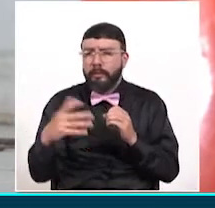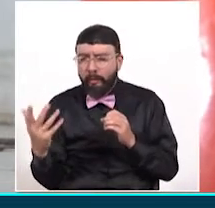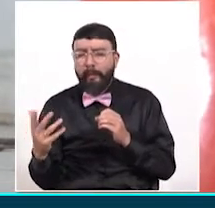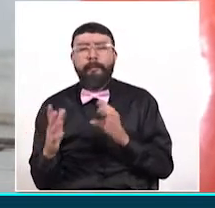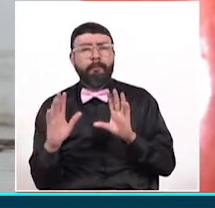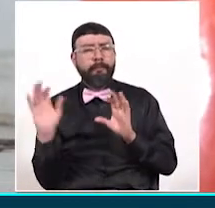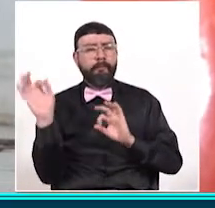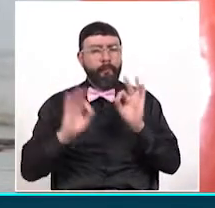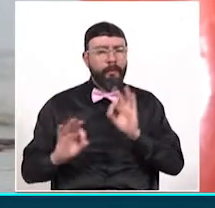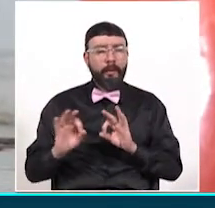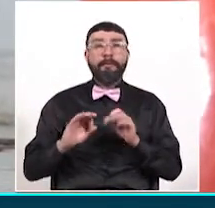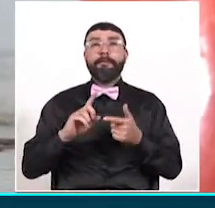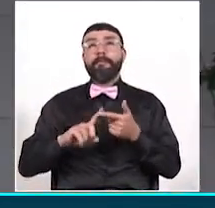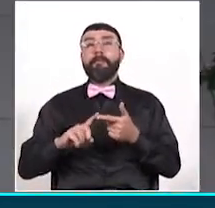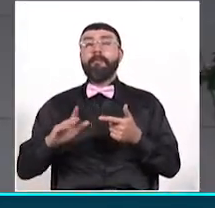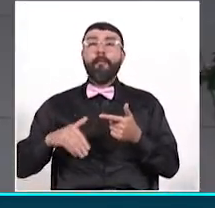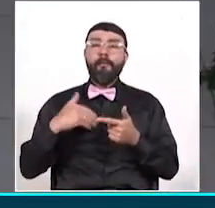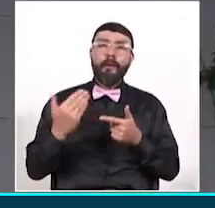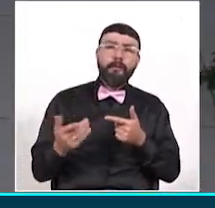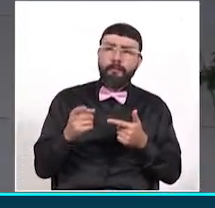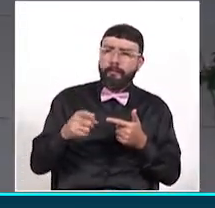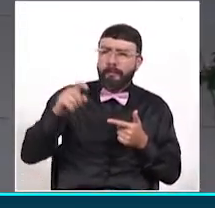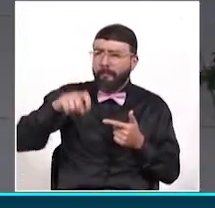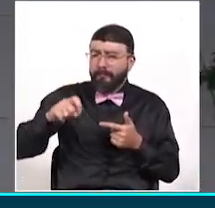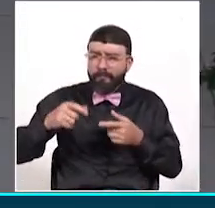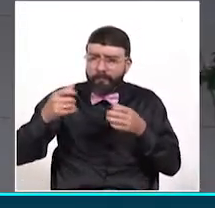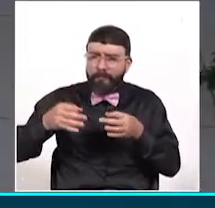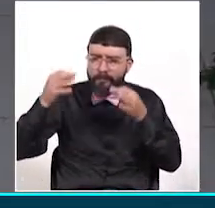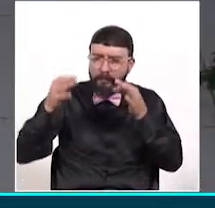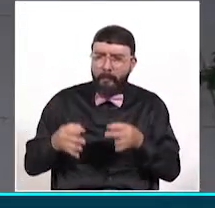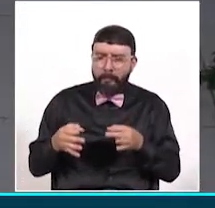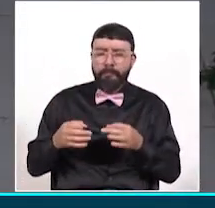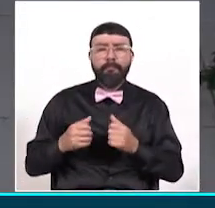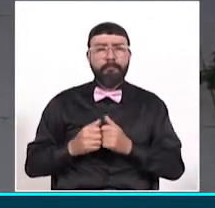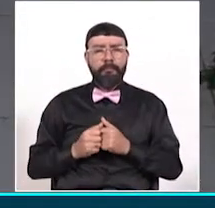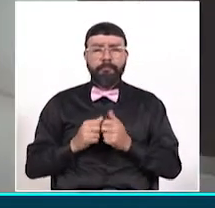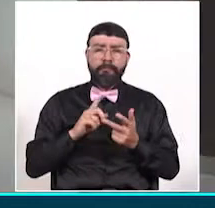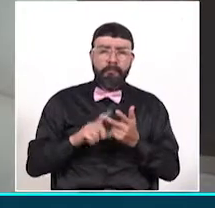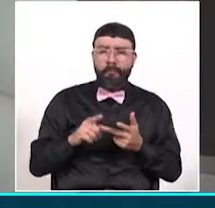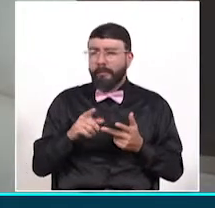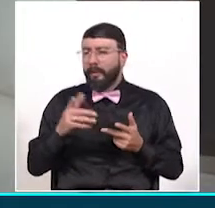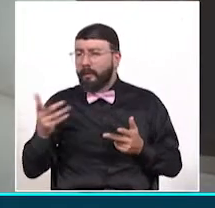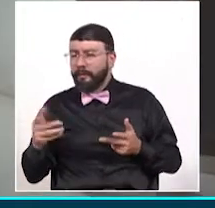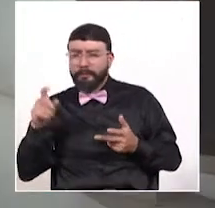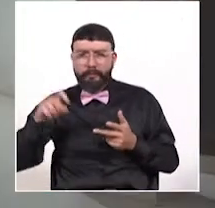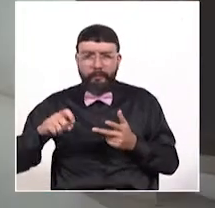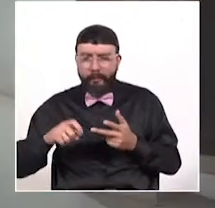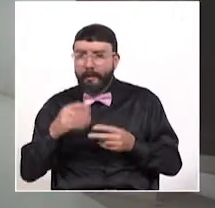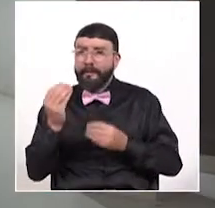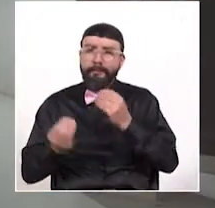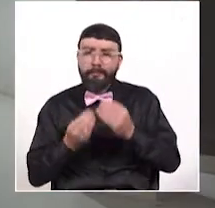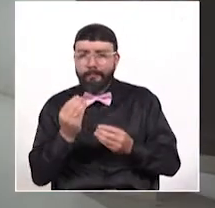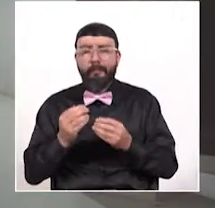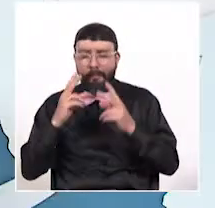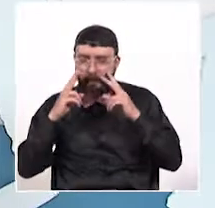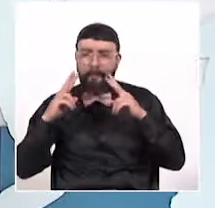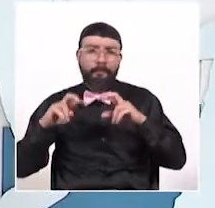procederá a determinar cuáles son las necesidades puntuales y qué tipo de intervención de fondo se debe hacer.